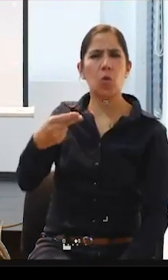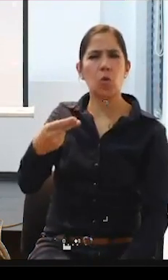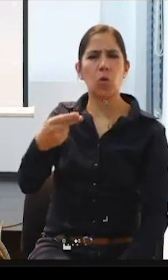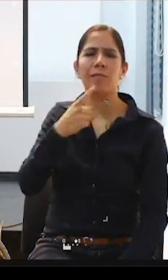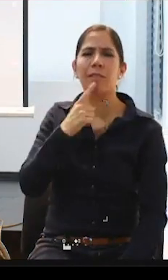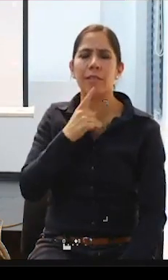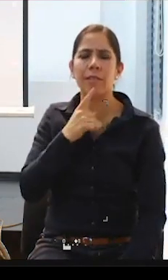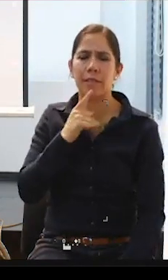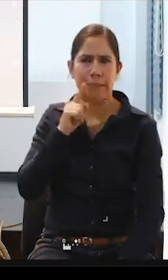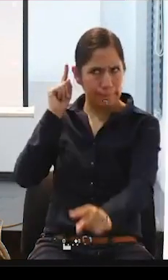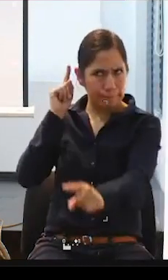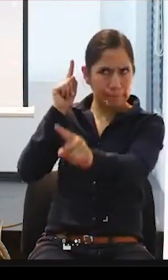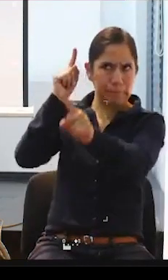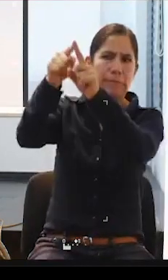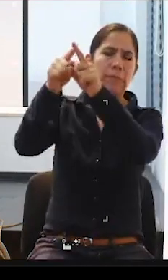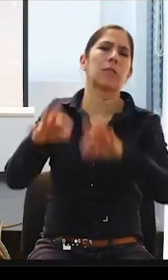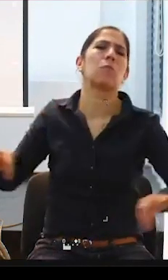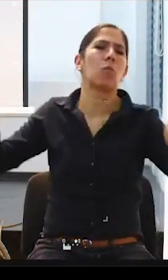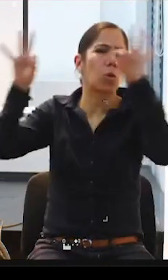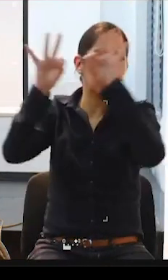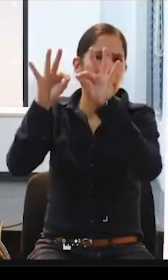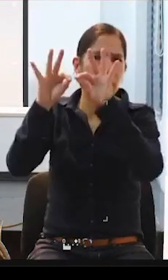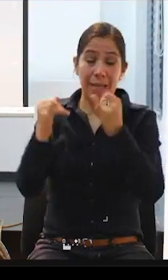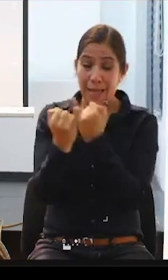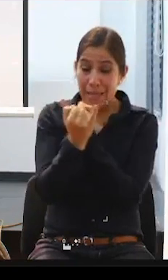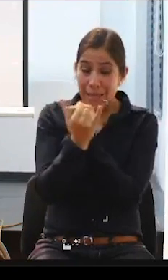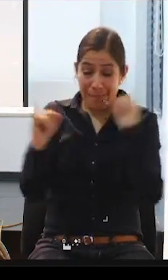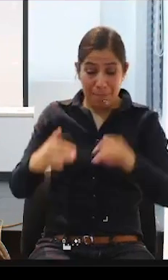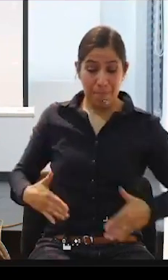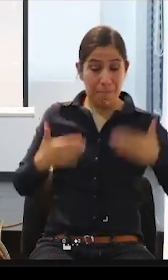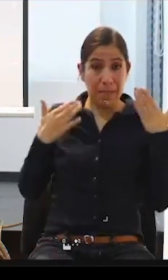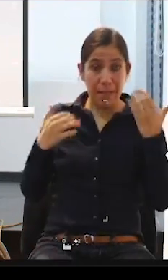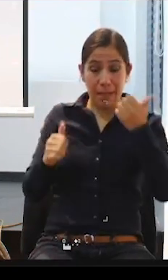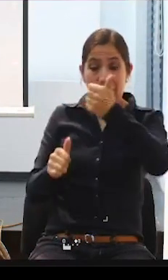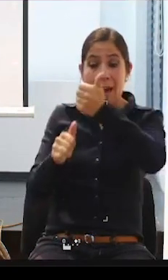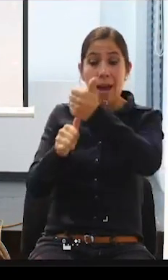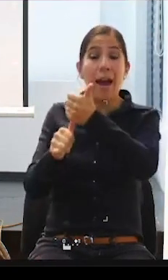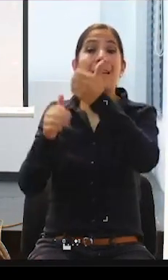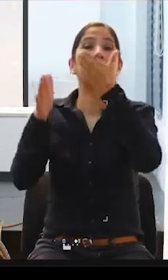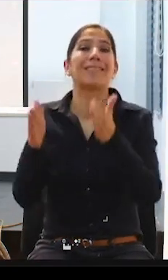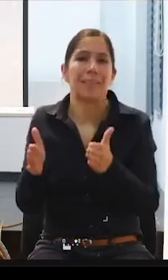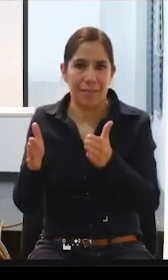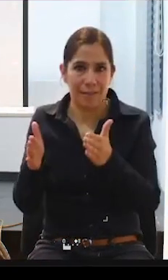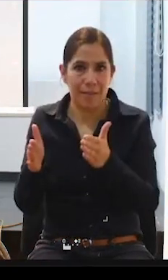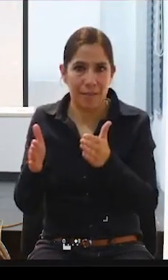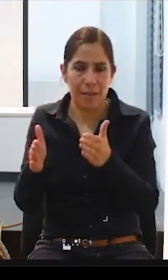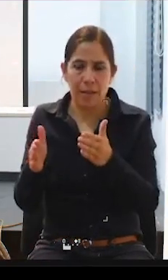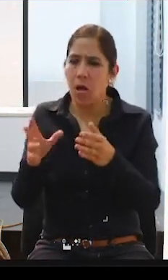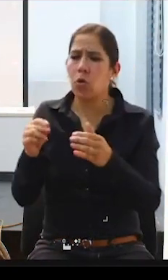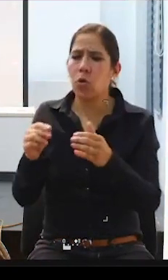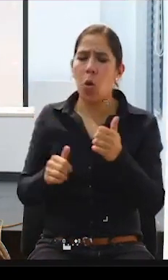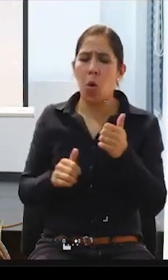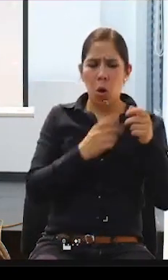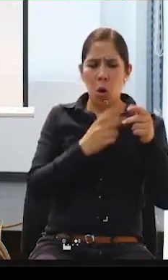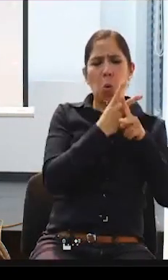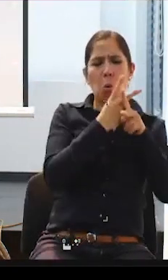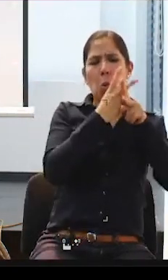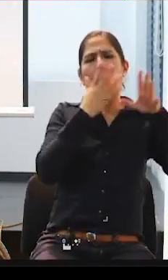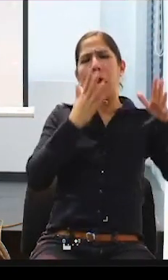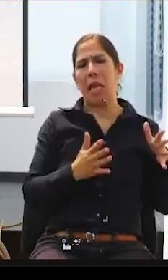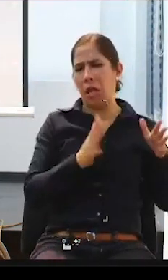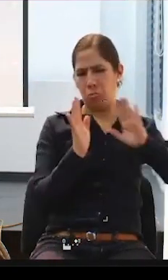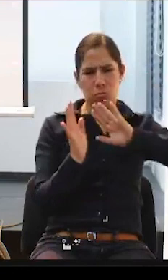independiente con los apoyos necesarios, como asistencia personal y no de cuidado. El cuidado nos retrasa, nos roban la